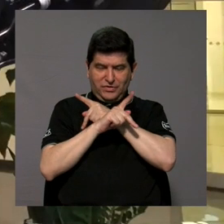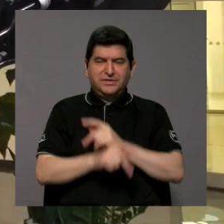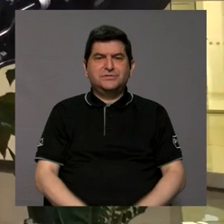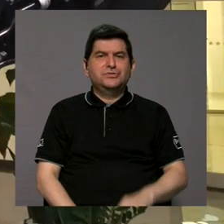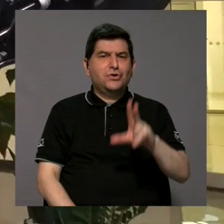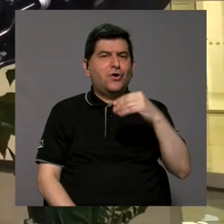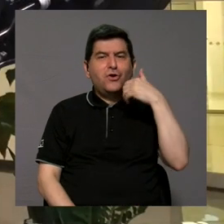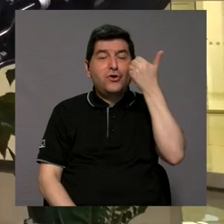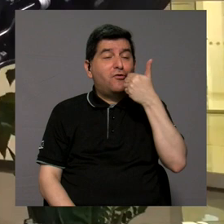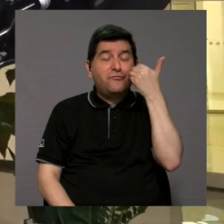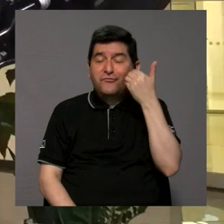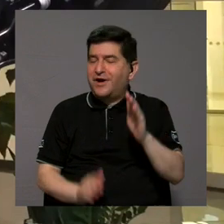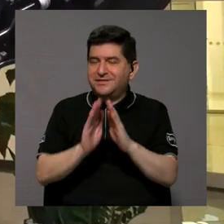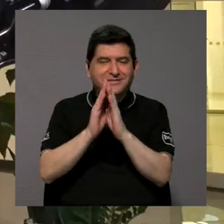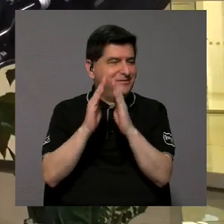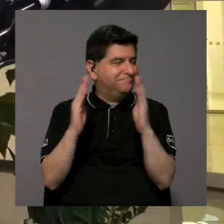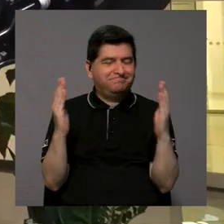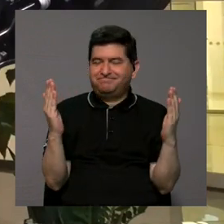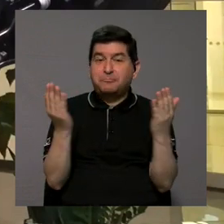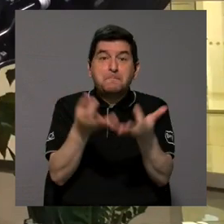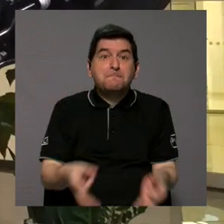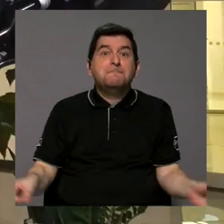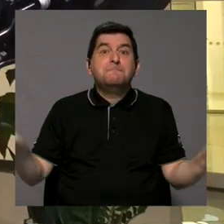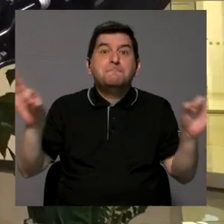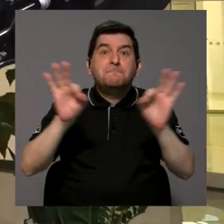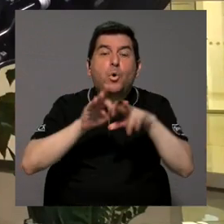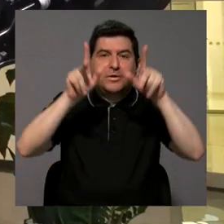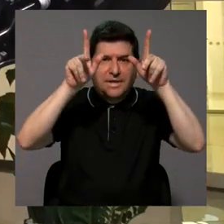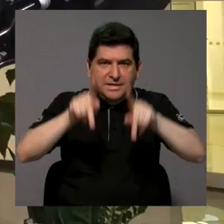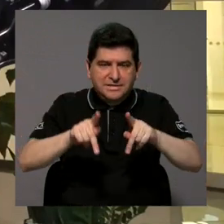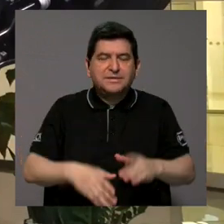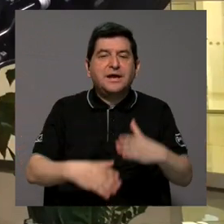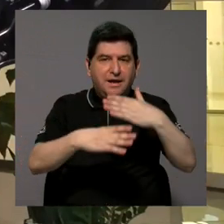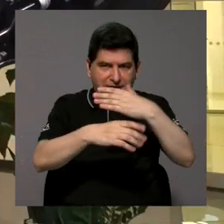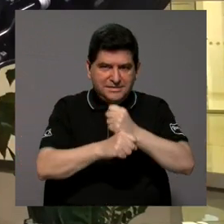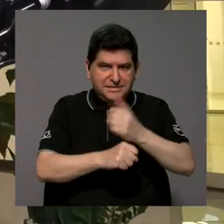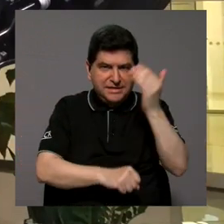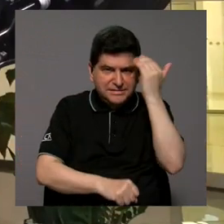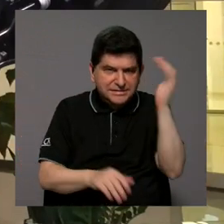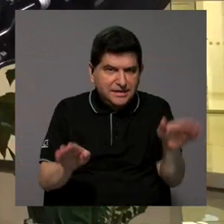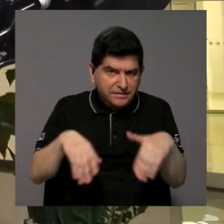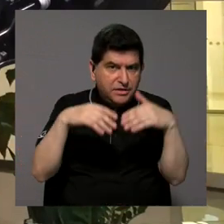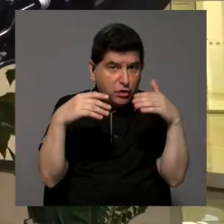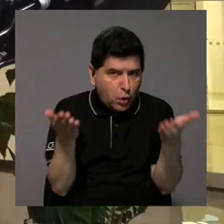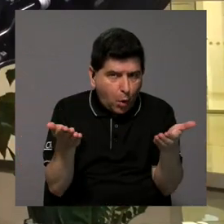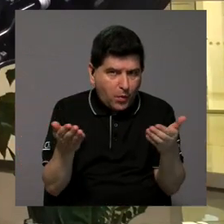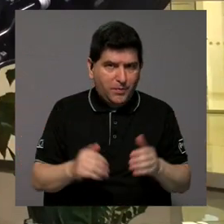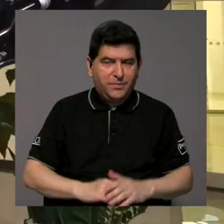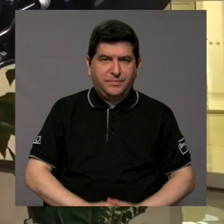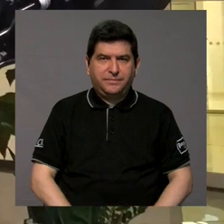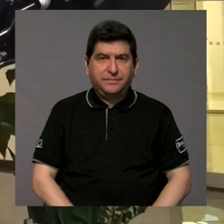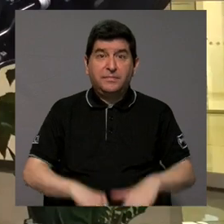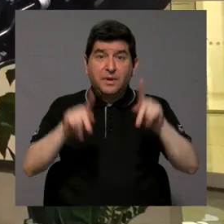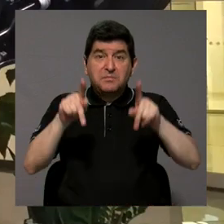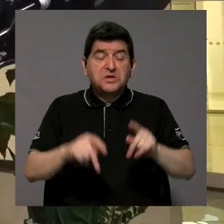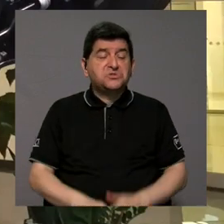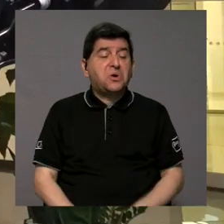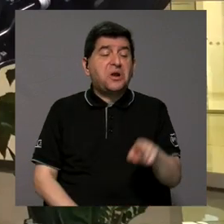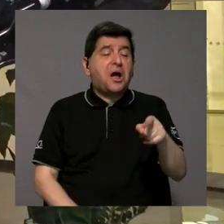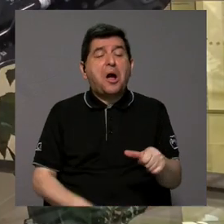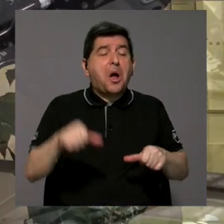no es tan fácil de abrir. Por eso es que es importante que la gente que lo hace sepa hacerlo, porque alguien que quiera